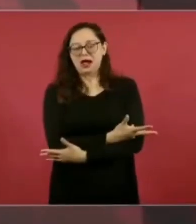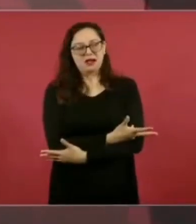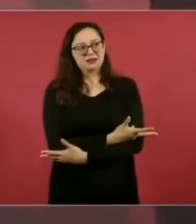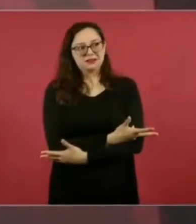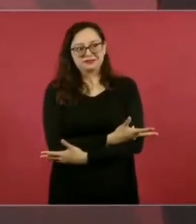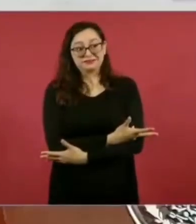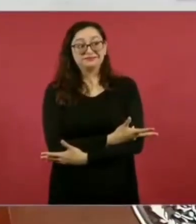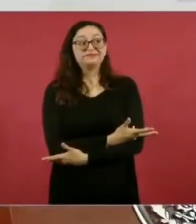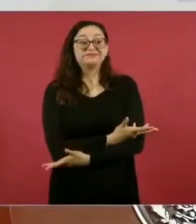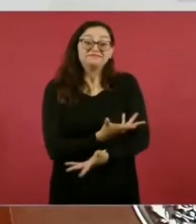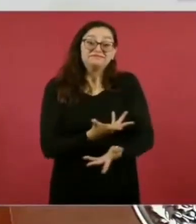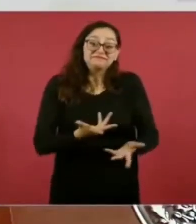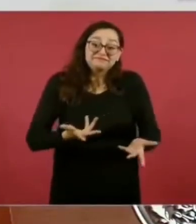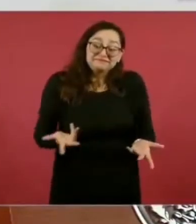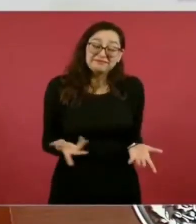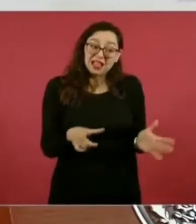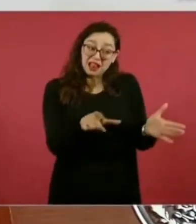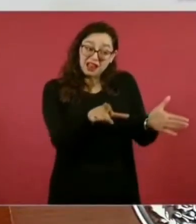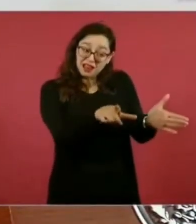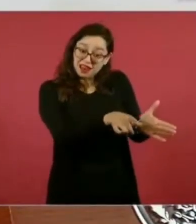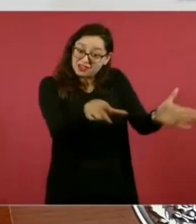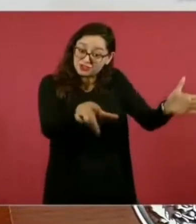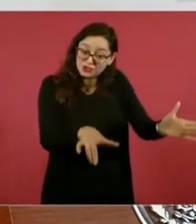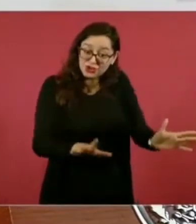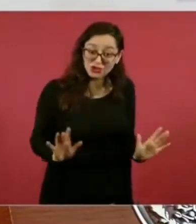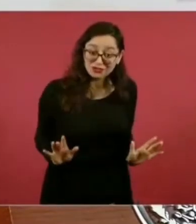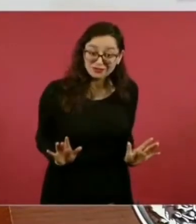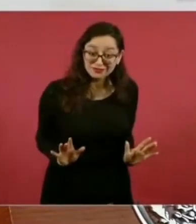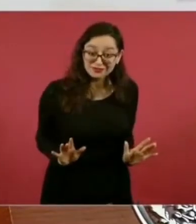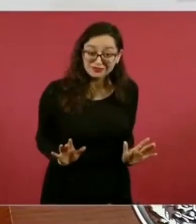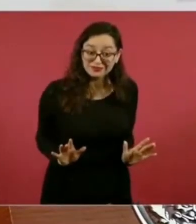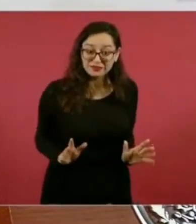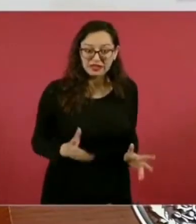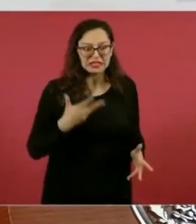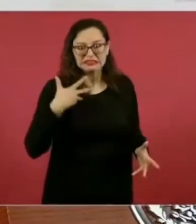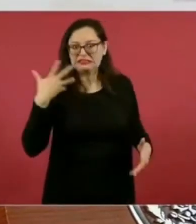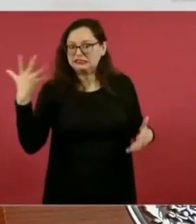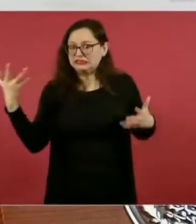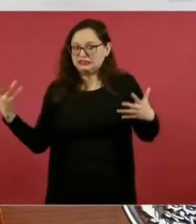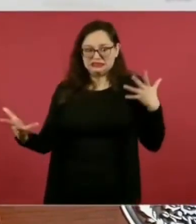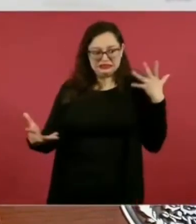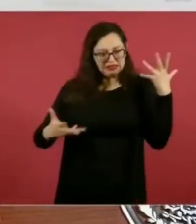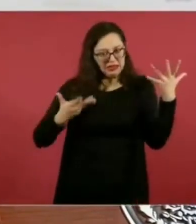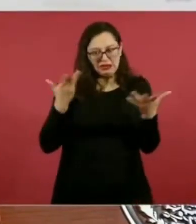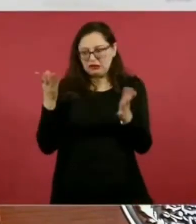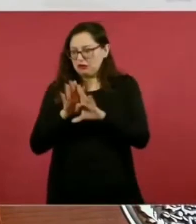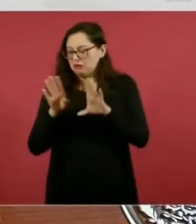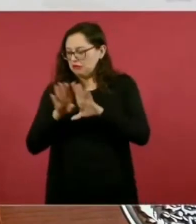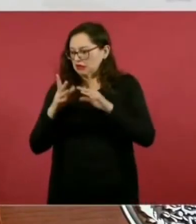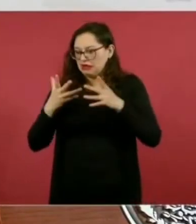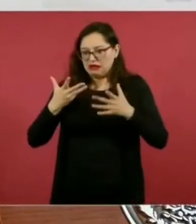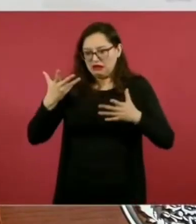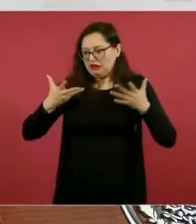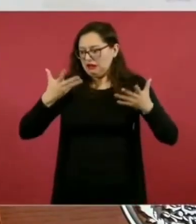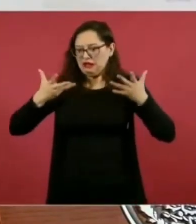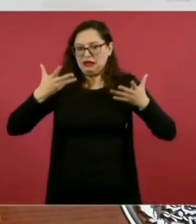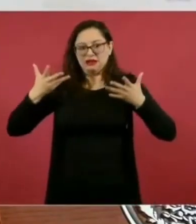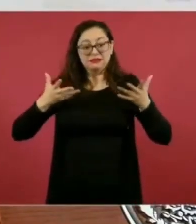Y ahora ya no encuentran qué hacer y